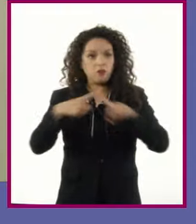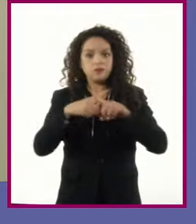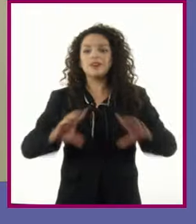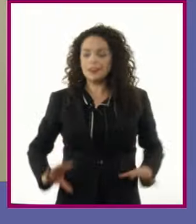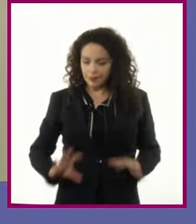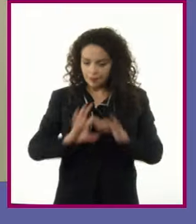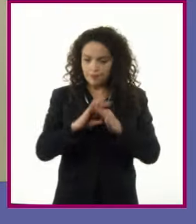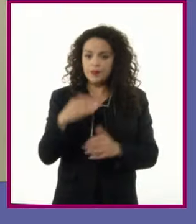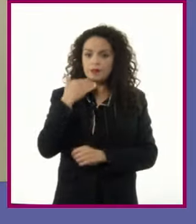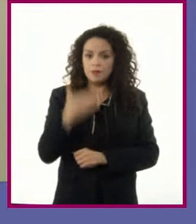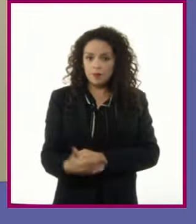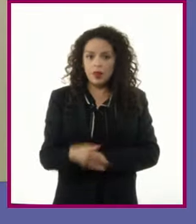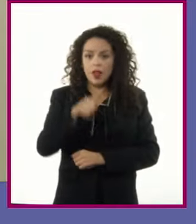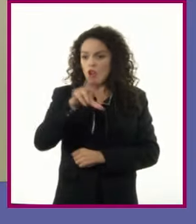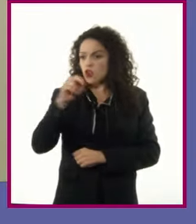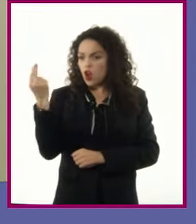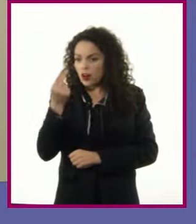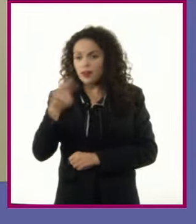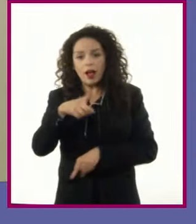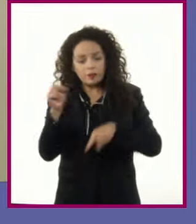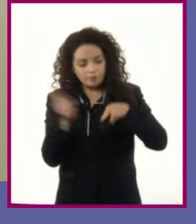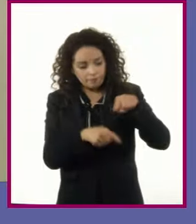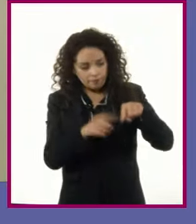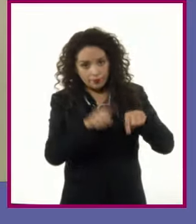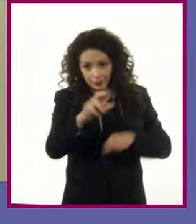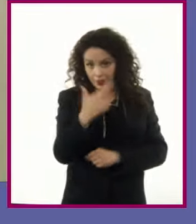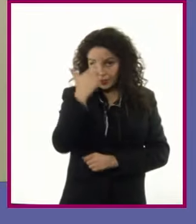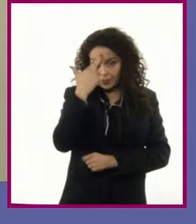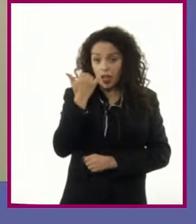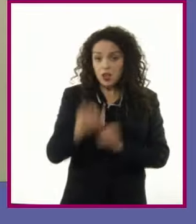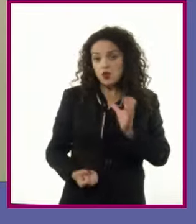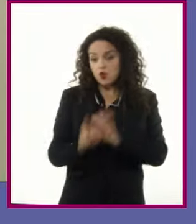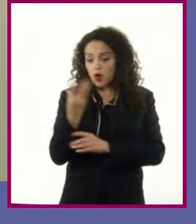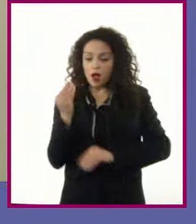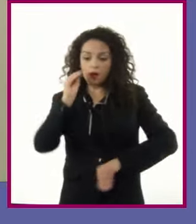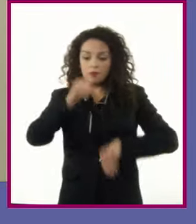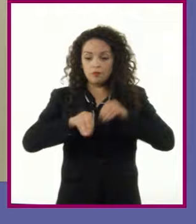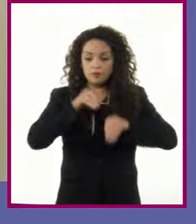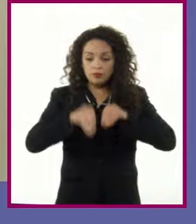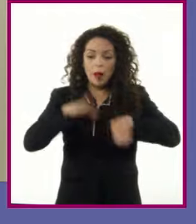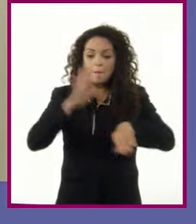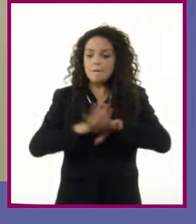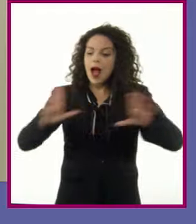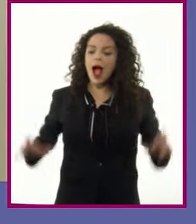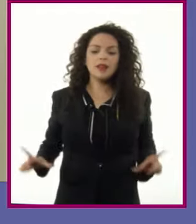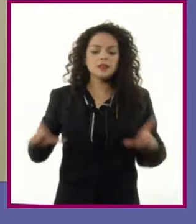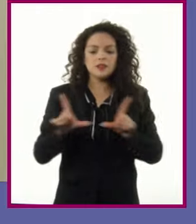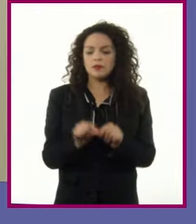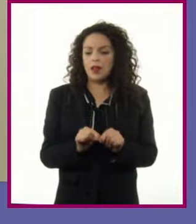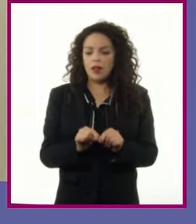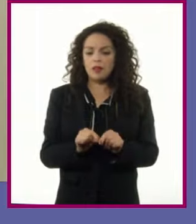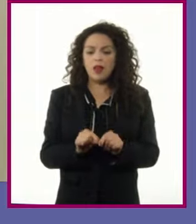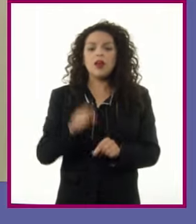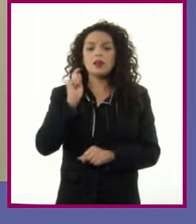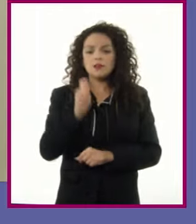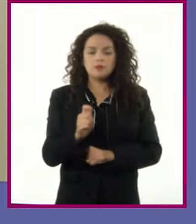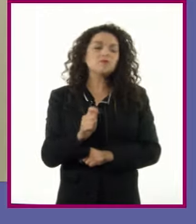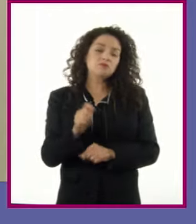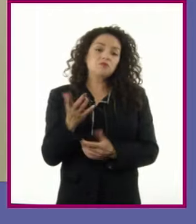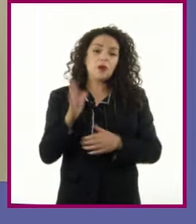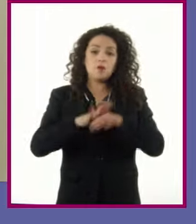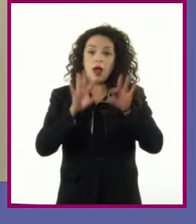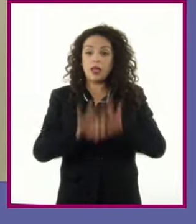eliminar todo aquello que no es esencial y producir un nuevo texto Más breve y que exprese los puntos más